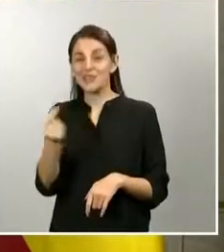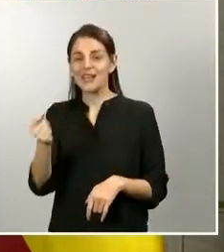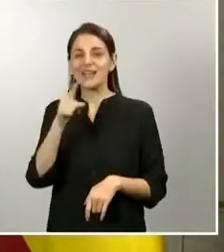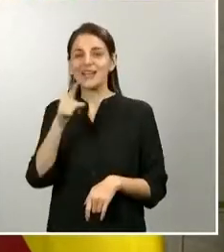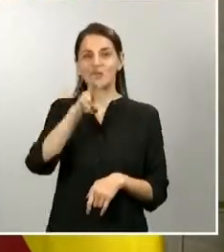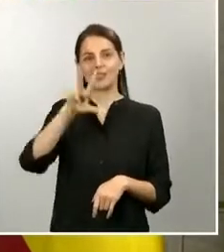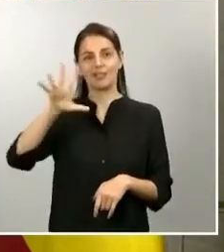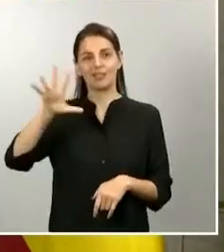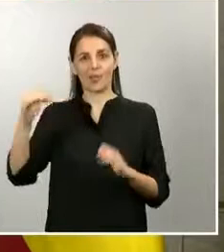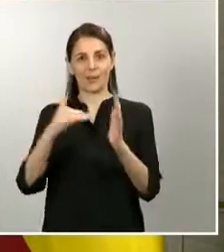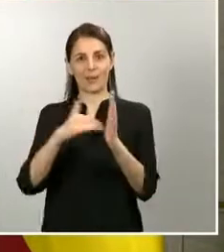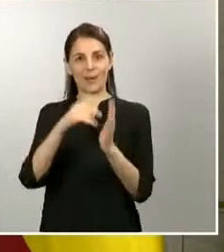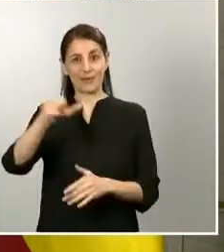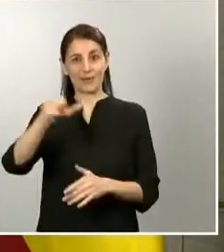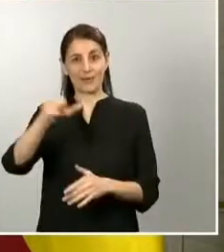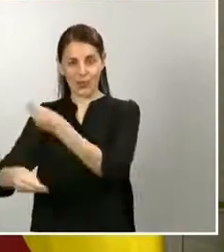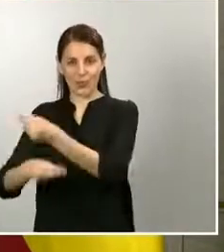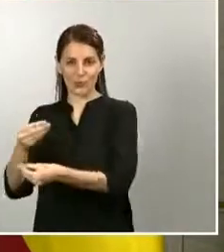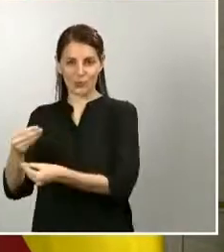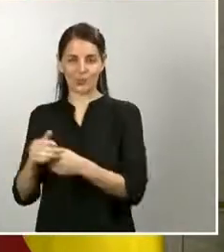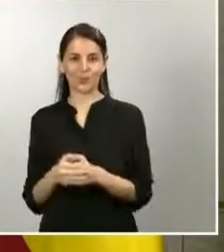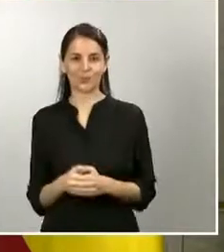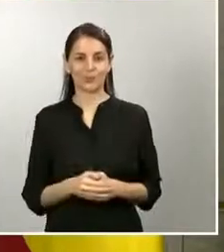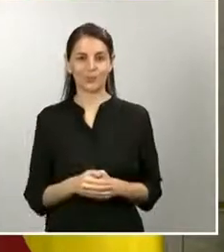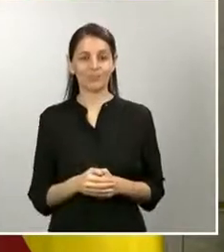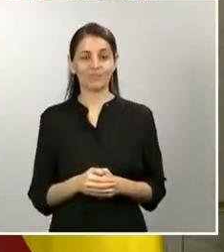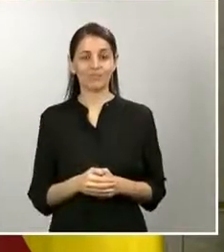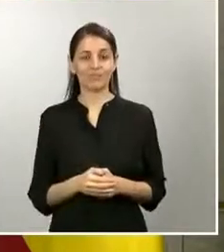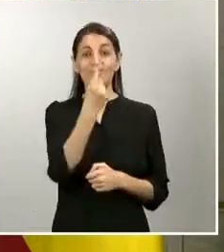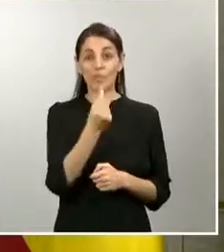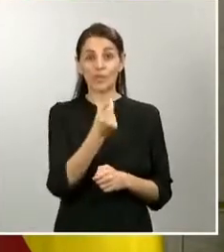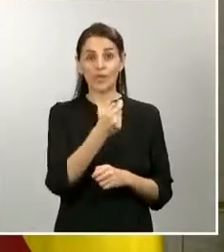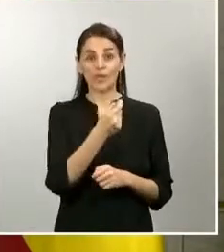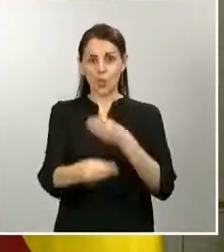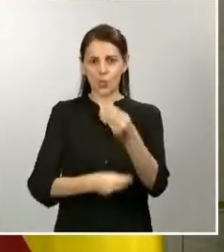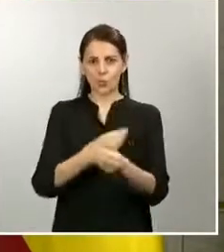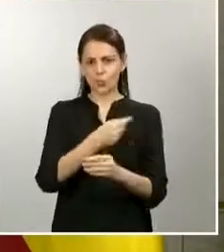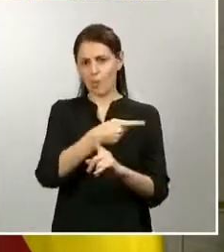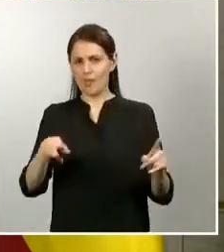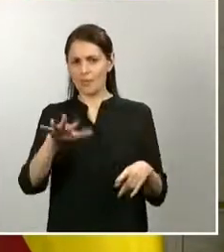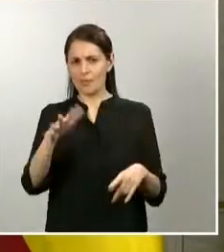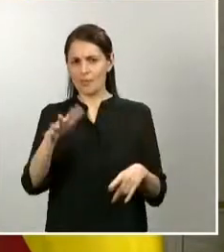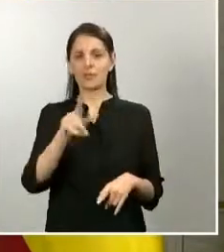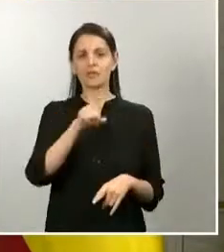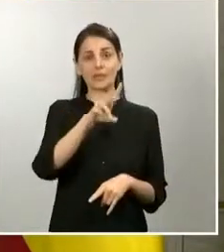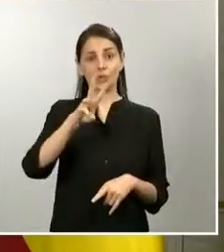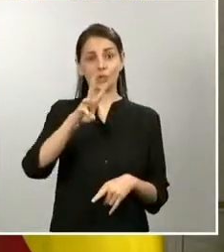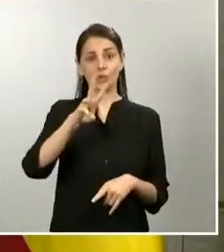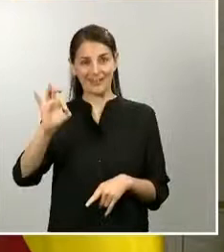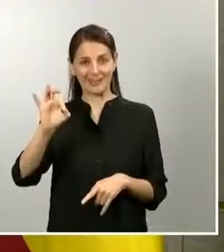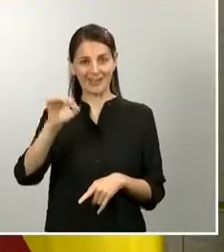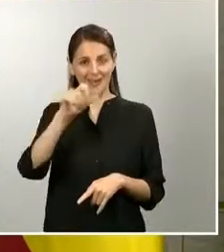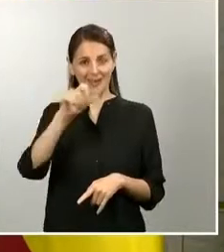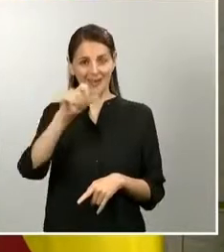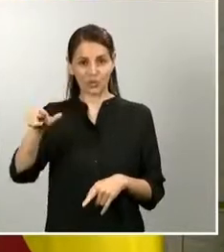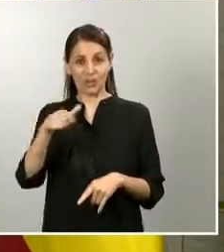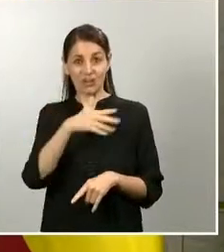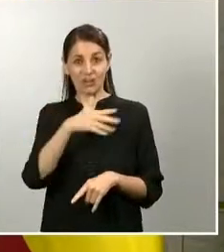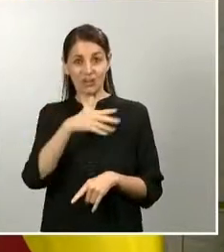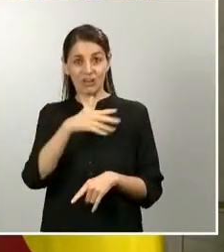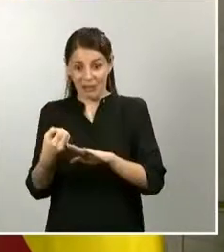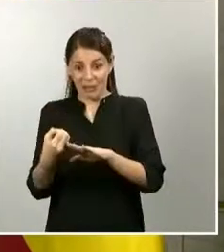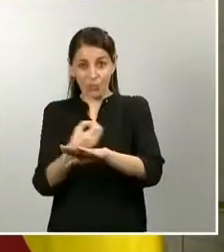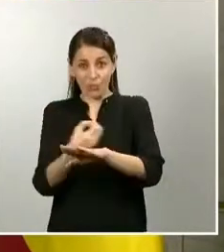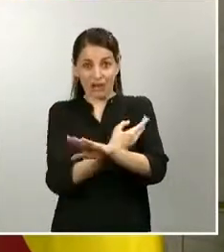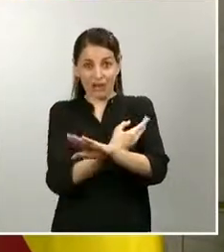De media al día fueron 130 pasajeros que no ocuparían ni medio tren. En la línea Madrid-Sevilla, en